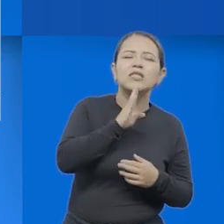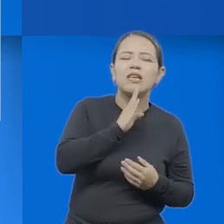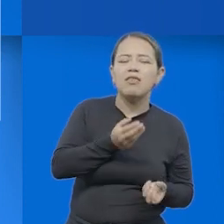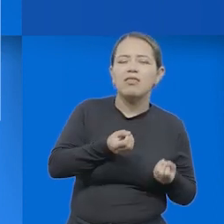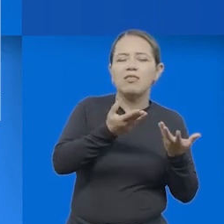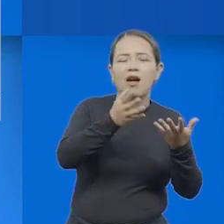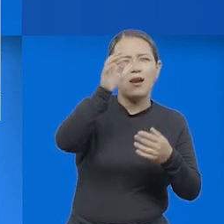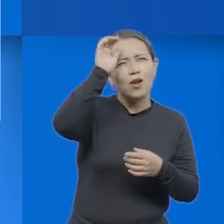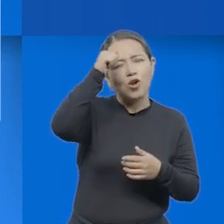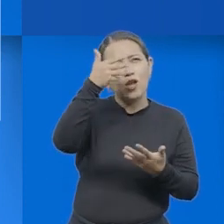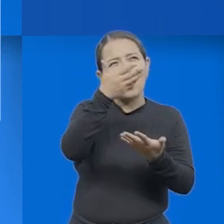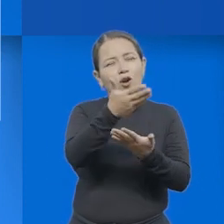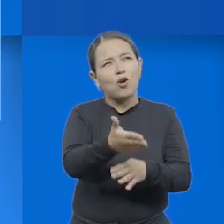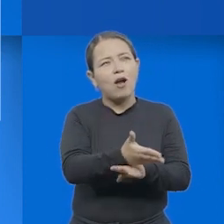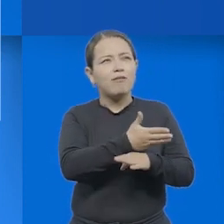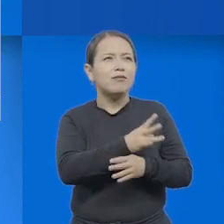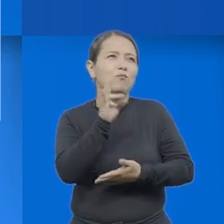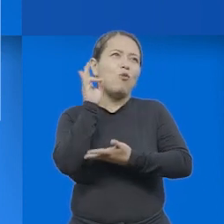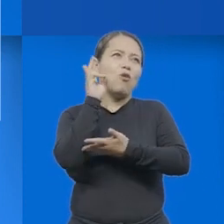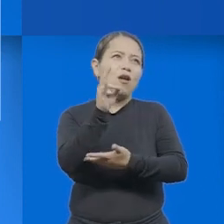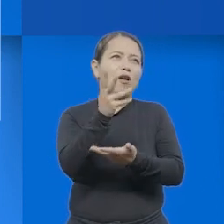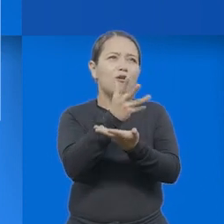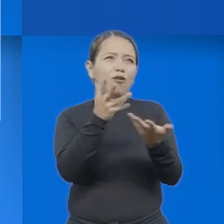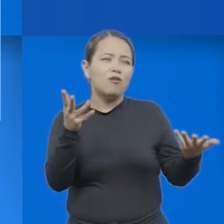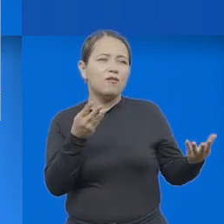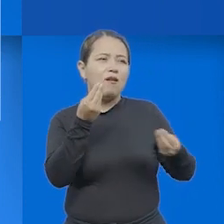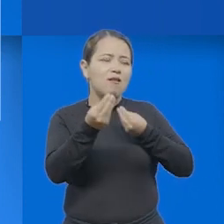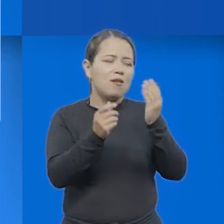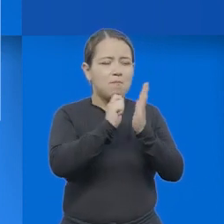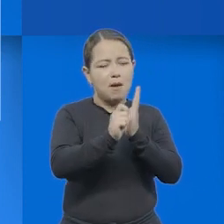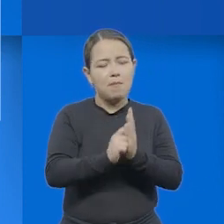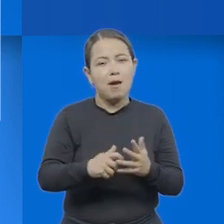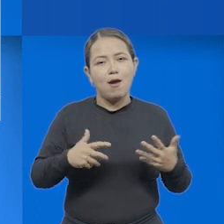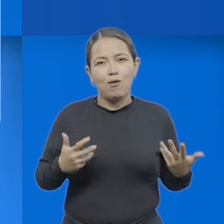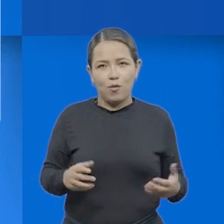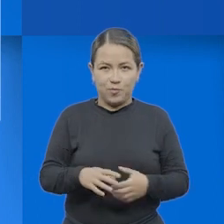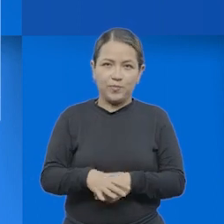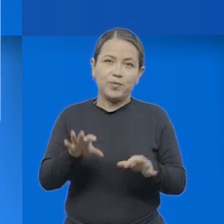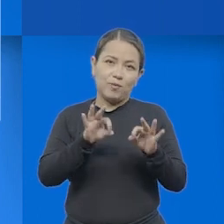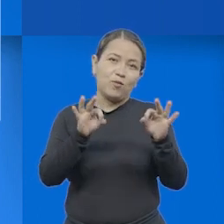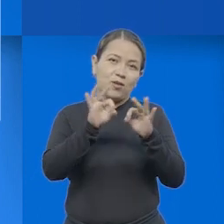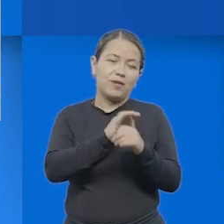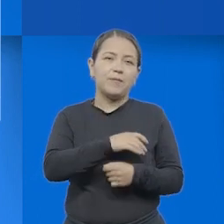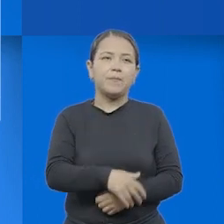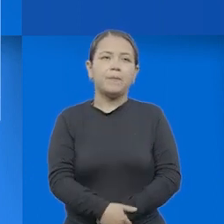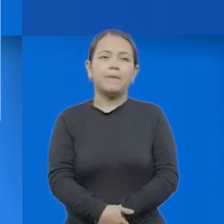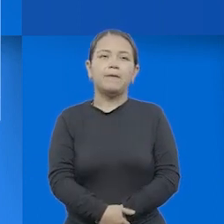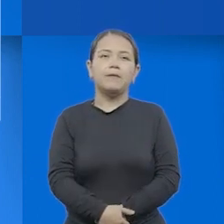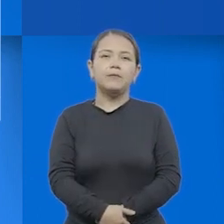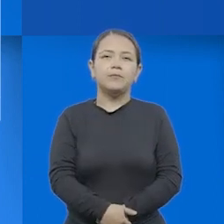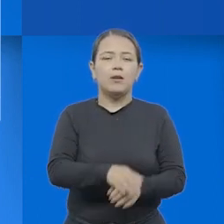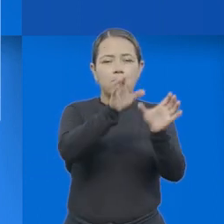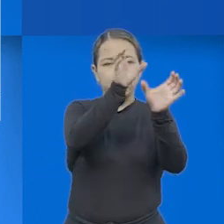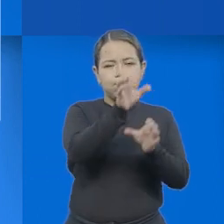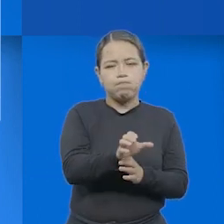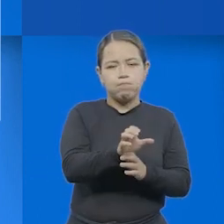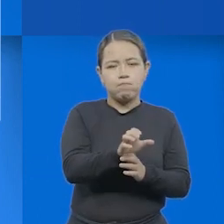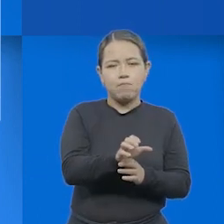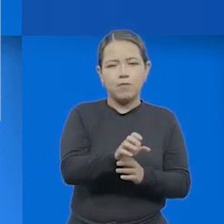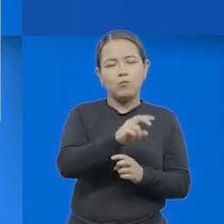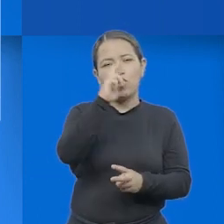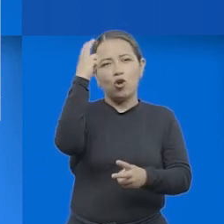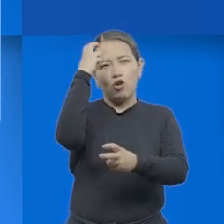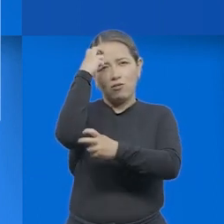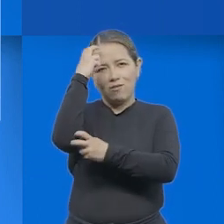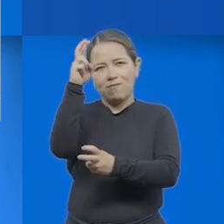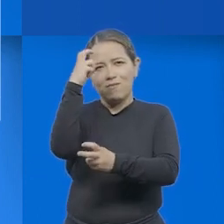intención, recordar planes, modelos, guías para redactar. Pasamos en esta primera fase que